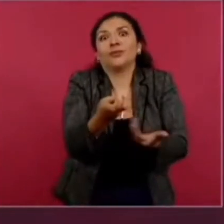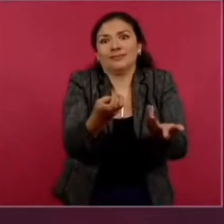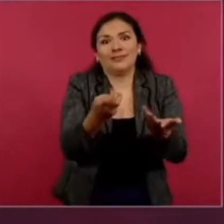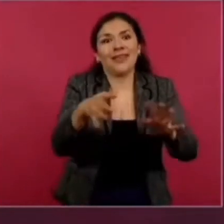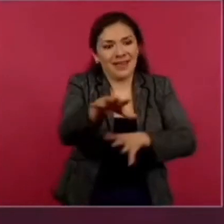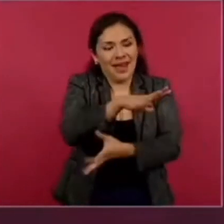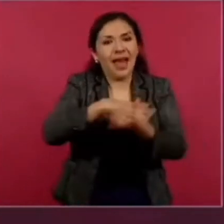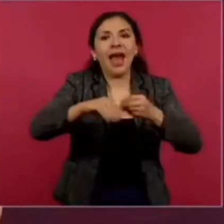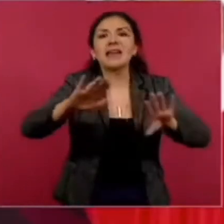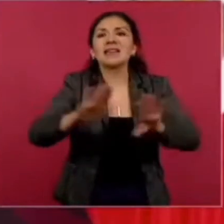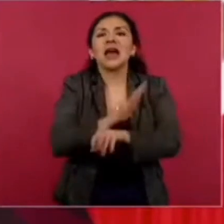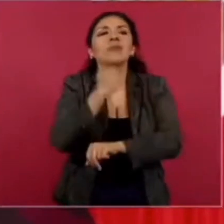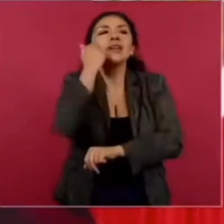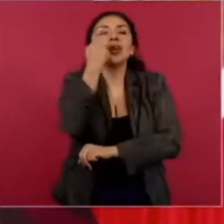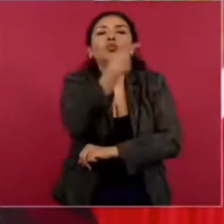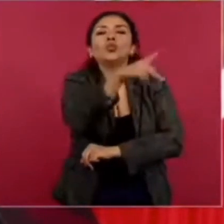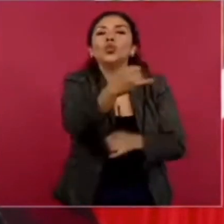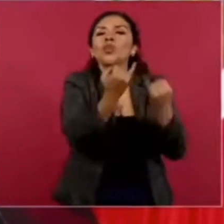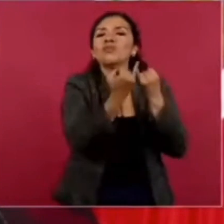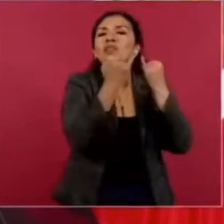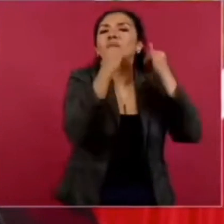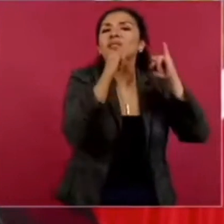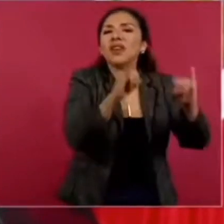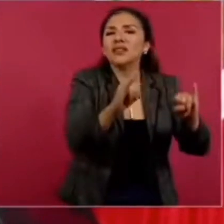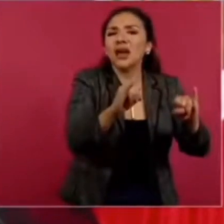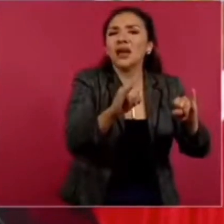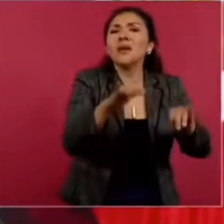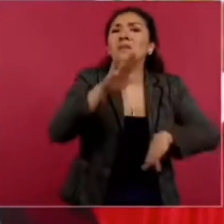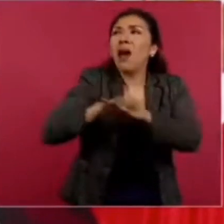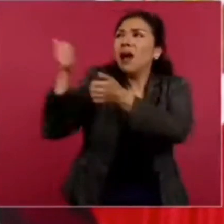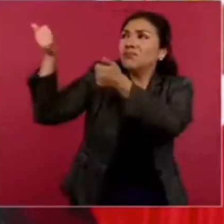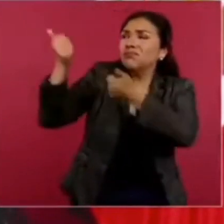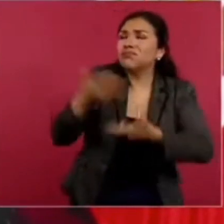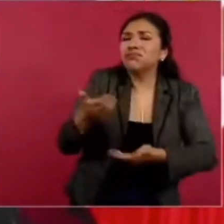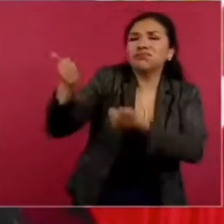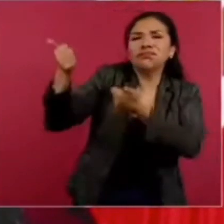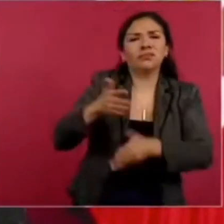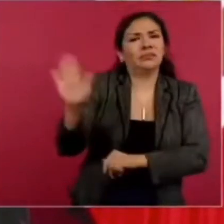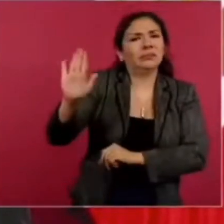hacia la independencia, hacia la sustitución de importaciones.